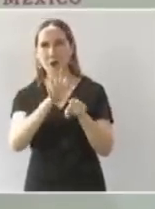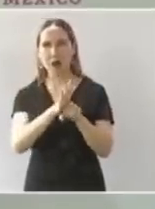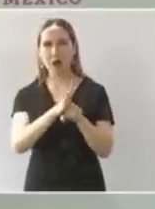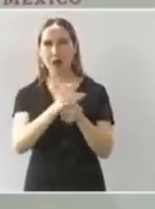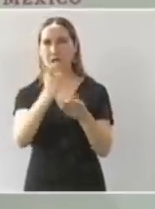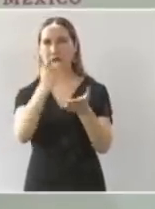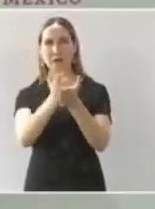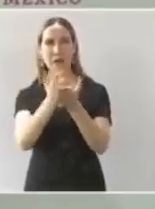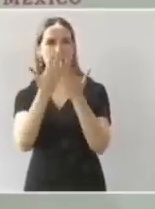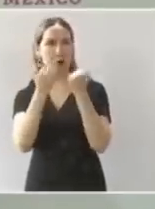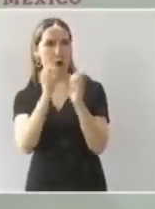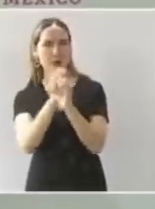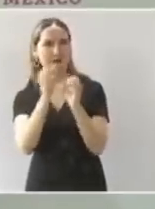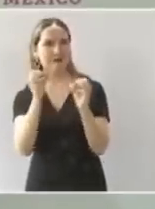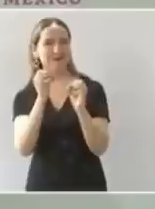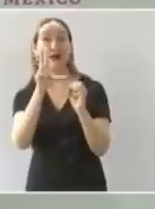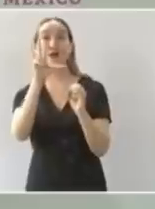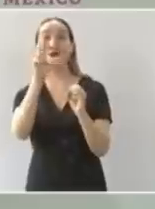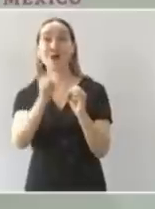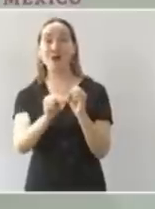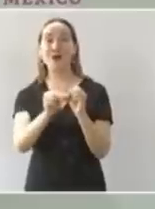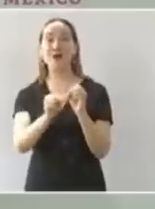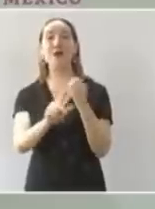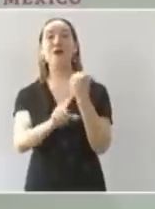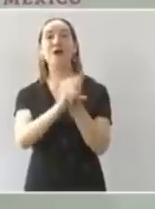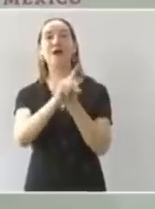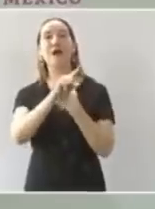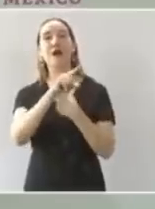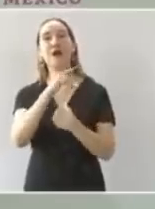era la corrupción